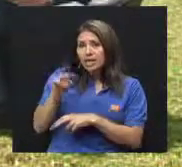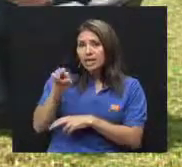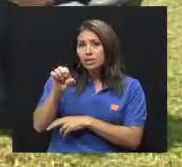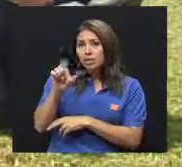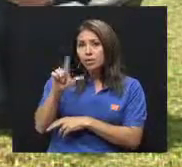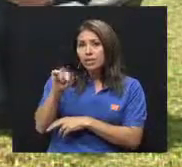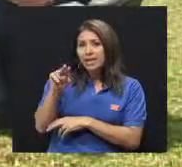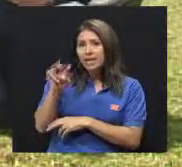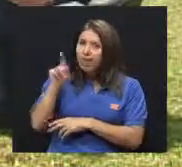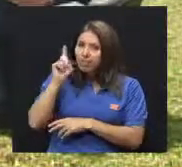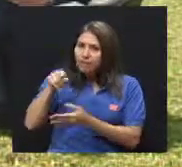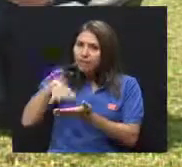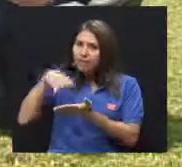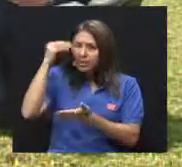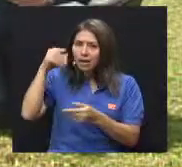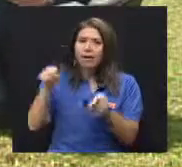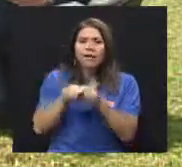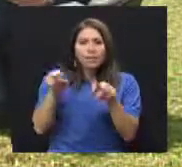glicemia,